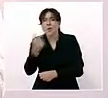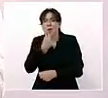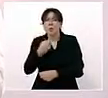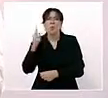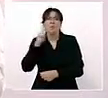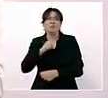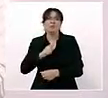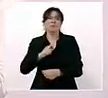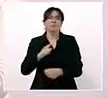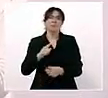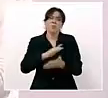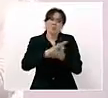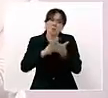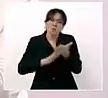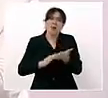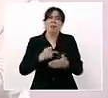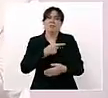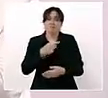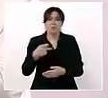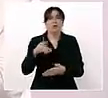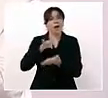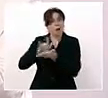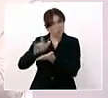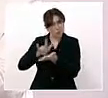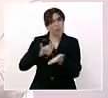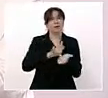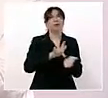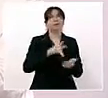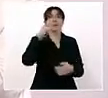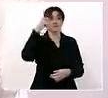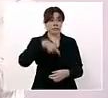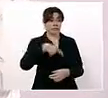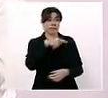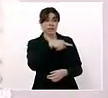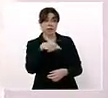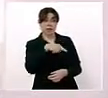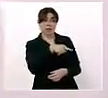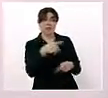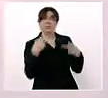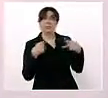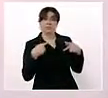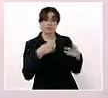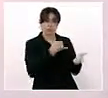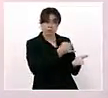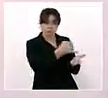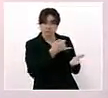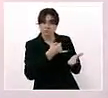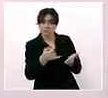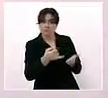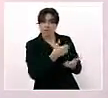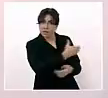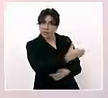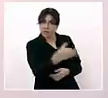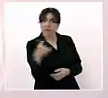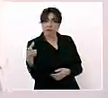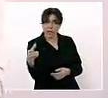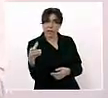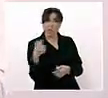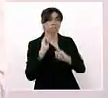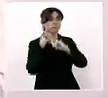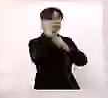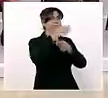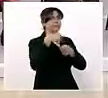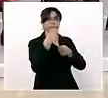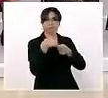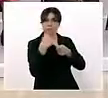el campo, vamos a seguir apoyando a los pescadores, va a continuar todo el programa de